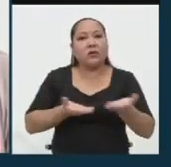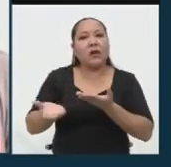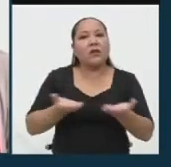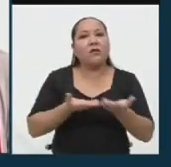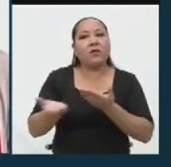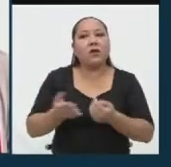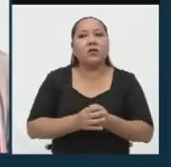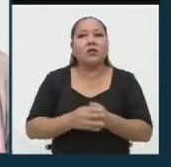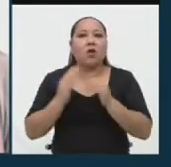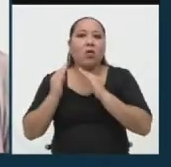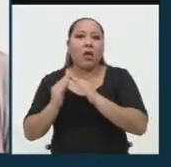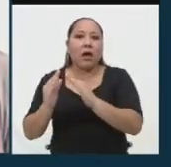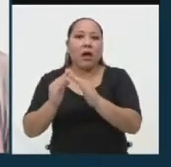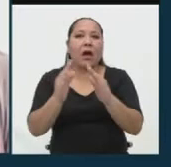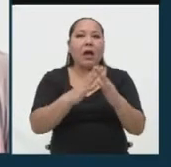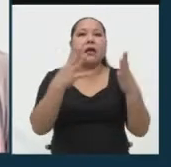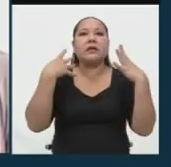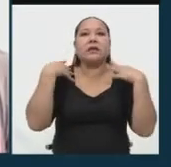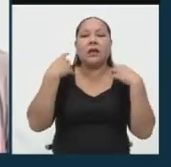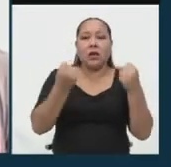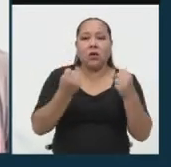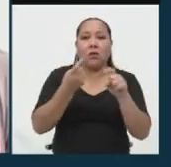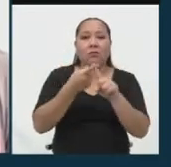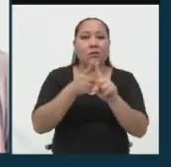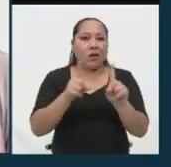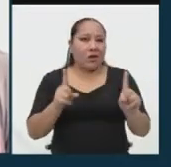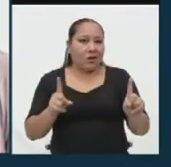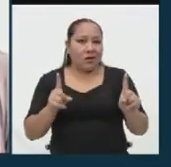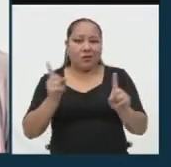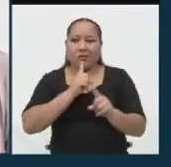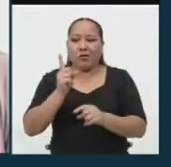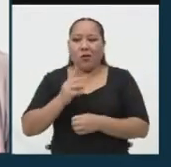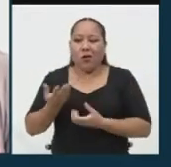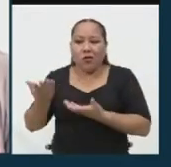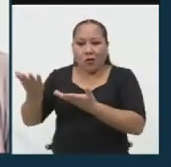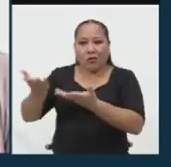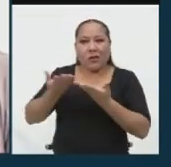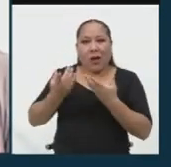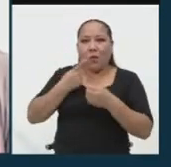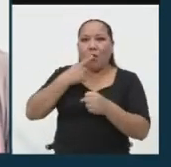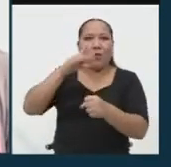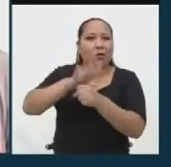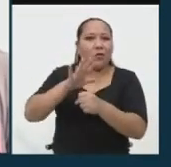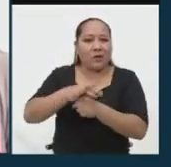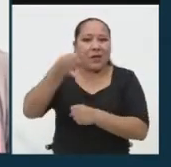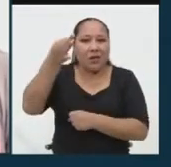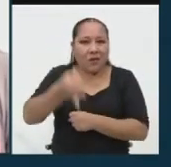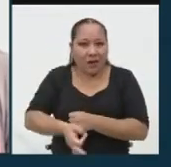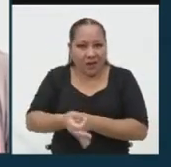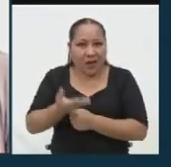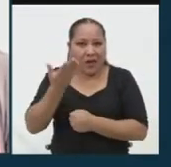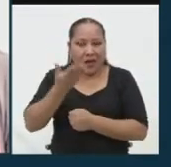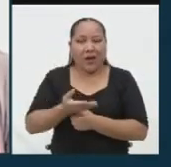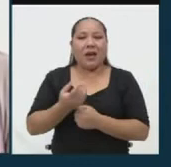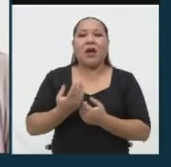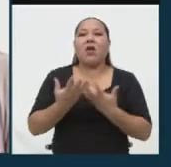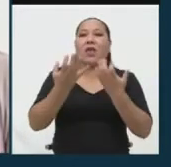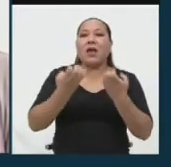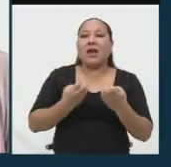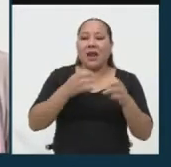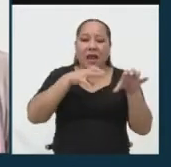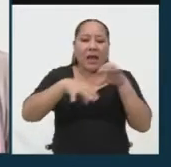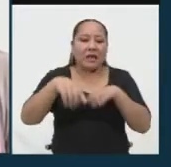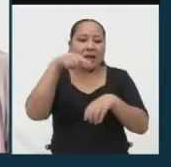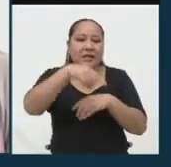vivienda, de salud, pero sin un compromiso dirigencial o de voluntad de querer realizar